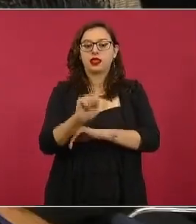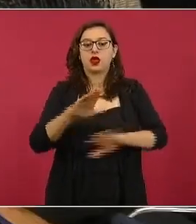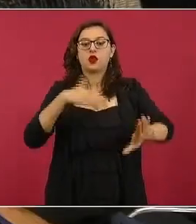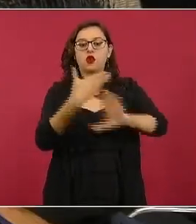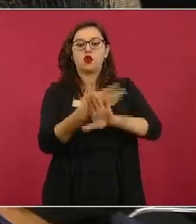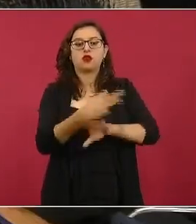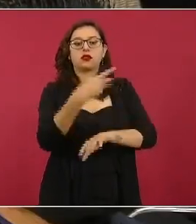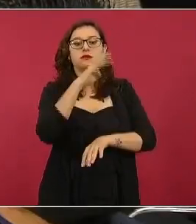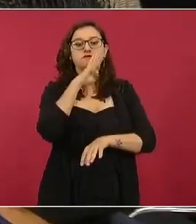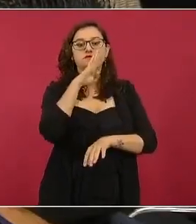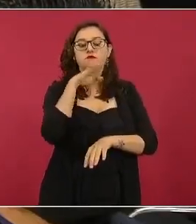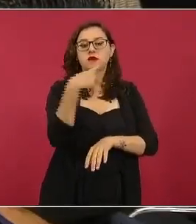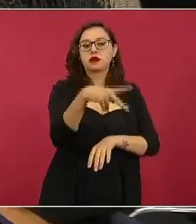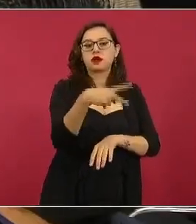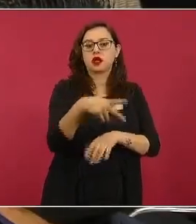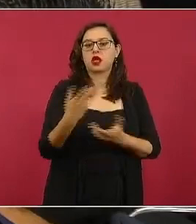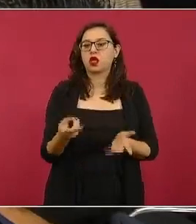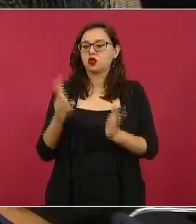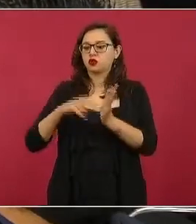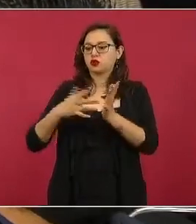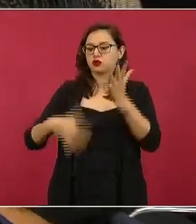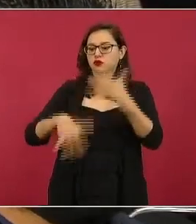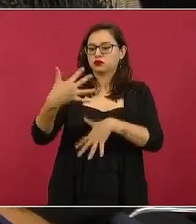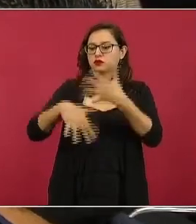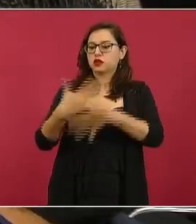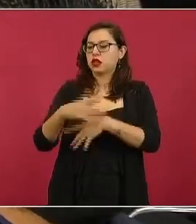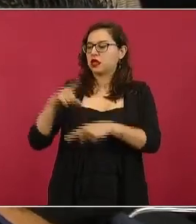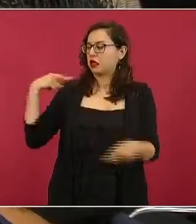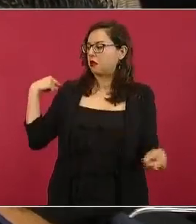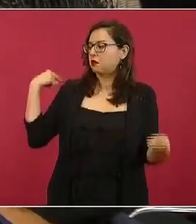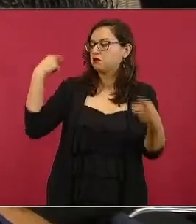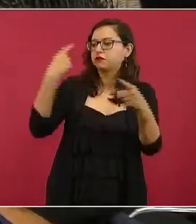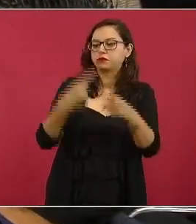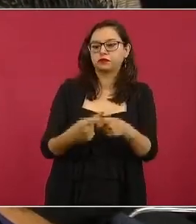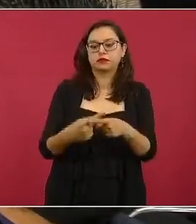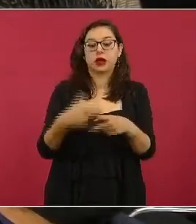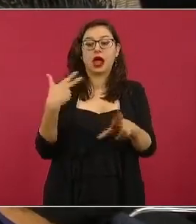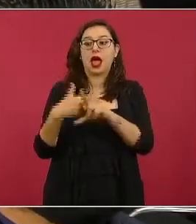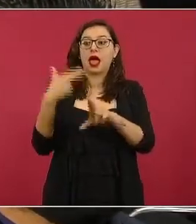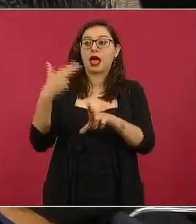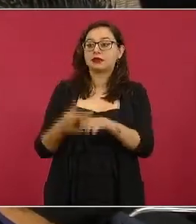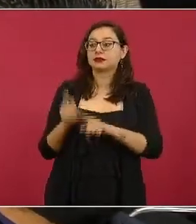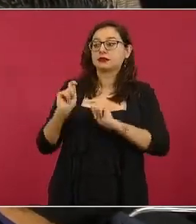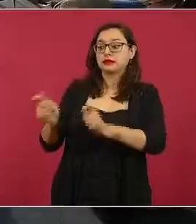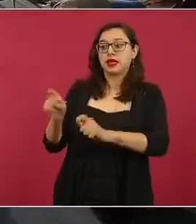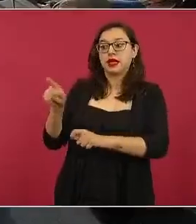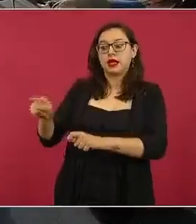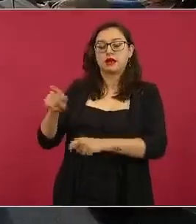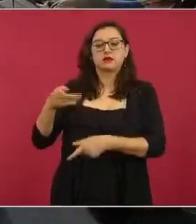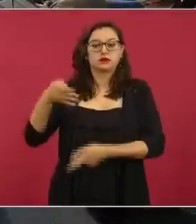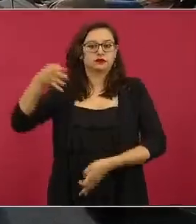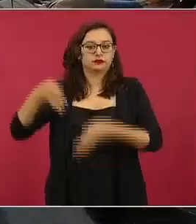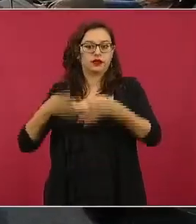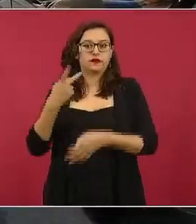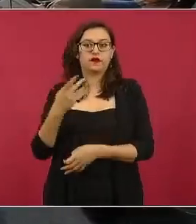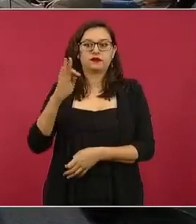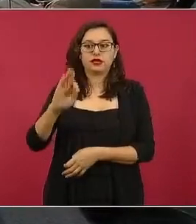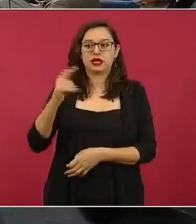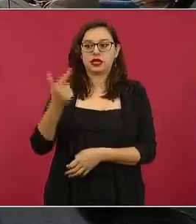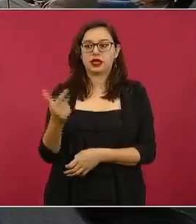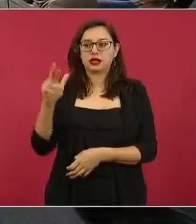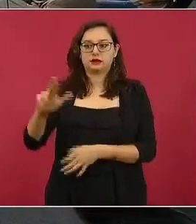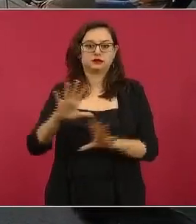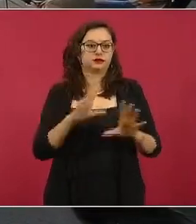se llevó desde 2015 es hasta que él llega a la fiscalía cuando se encarcela a una de estas mujeres y bueno pues la otra que tiene con una orden de aprehensión